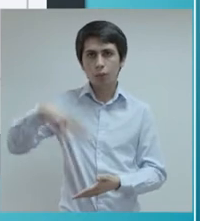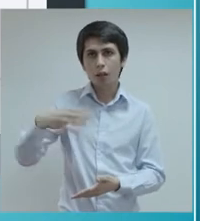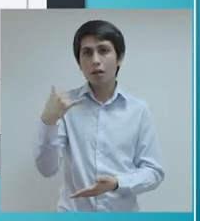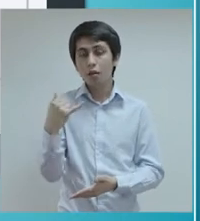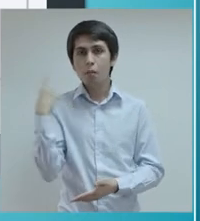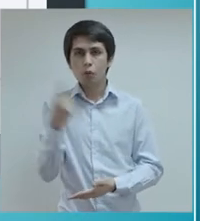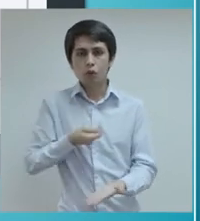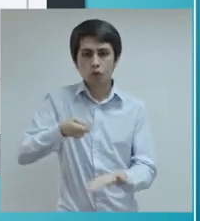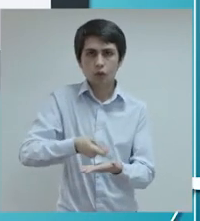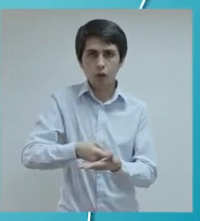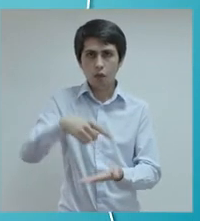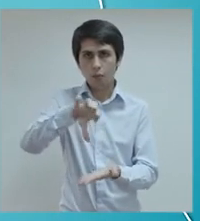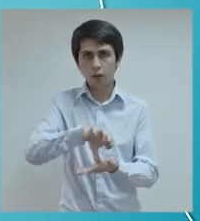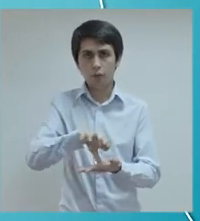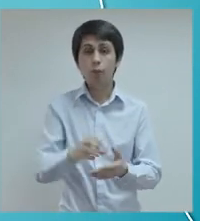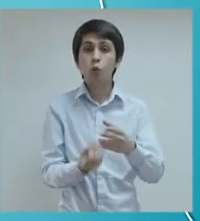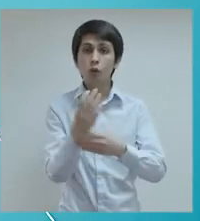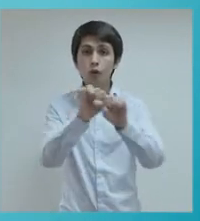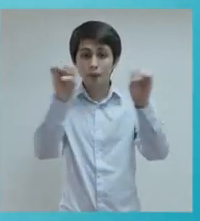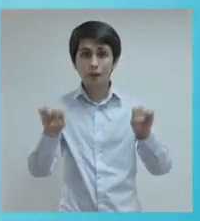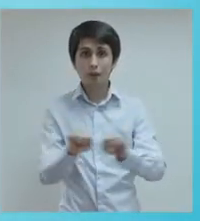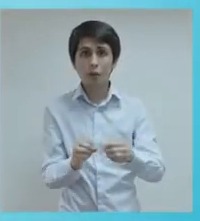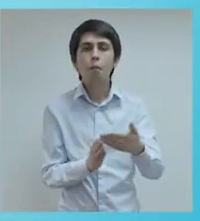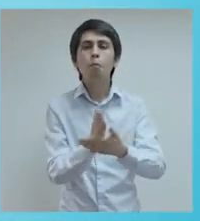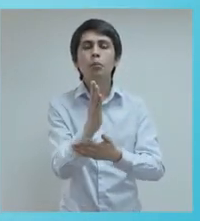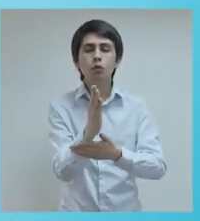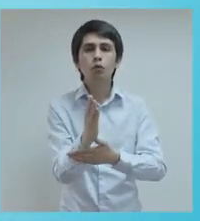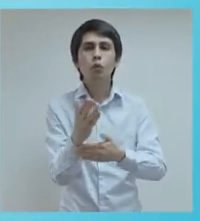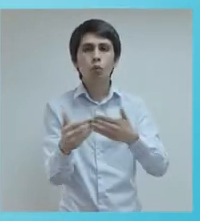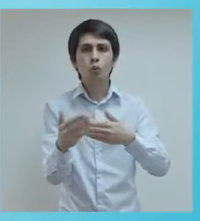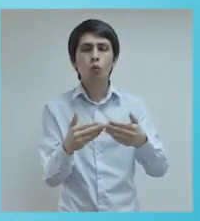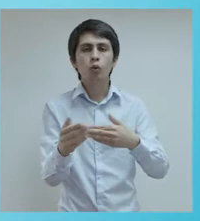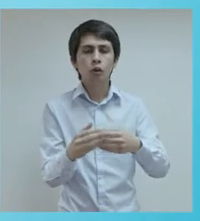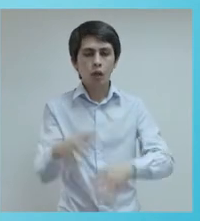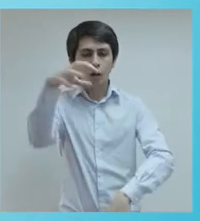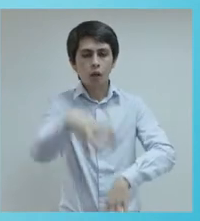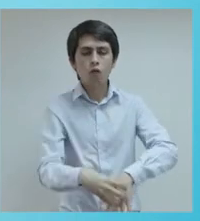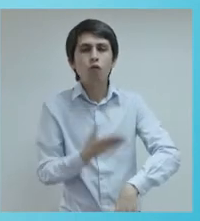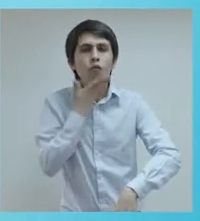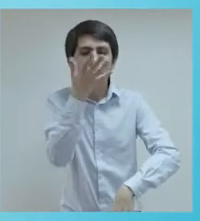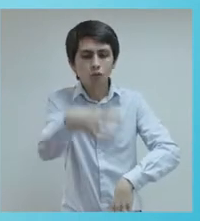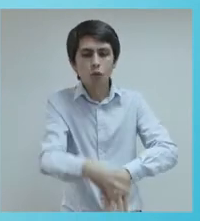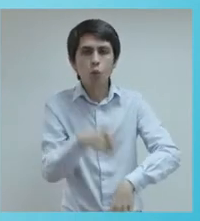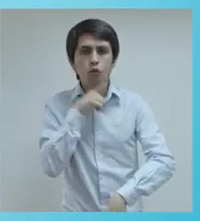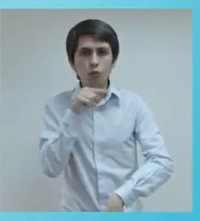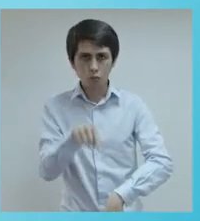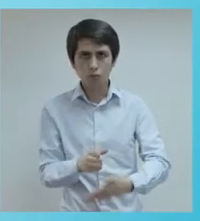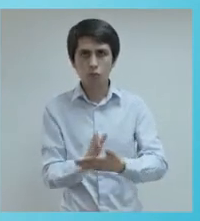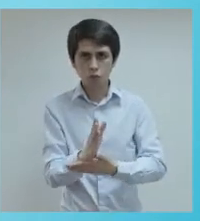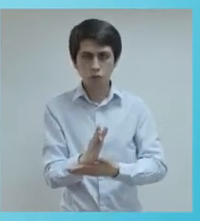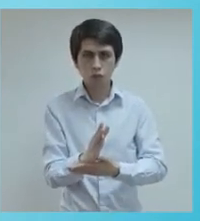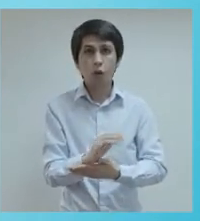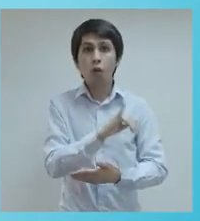y particular subvencionado del país. El nuevo sistema comenzó a implementarse en la región de Magallanes y de la Antártica chilena